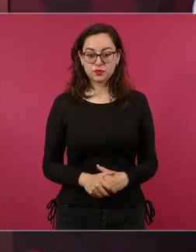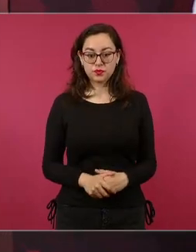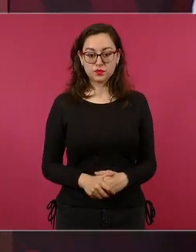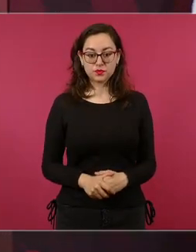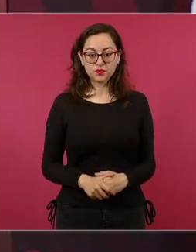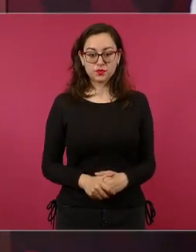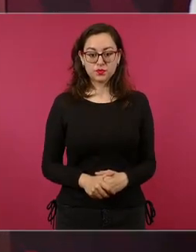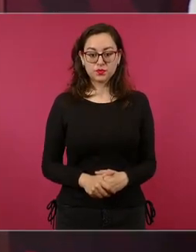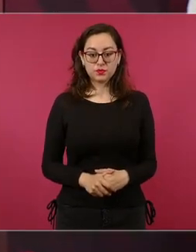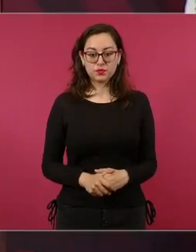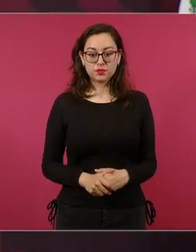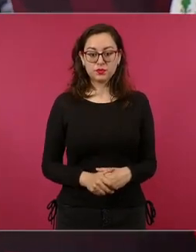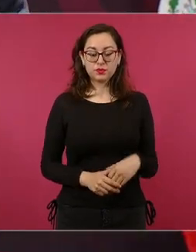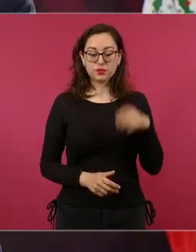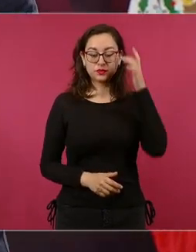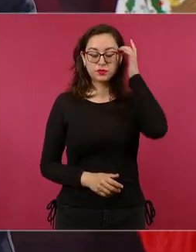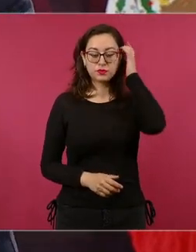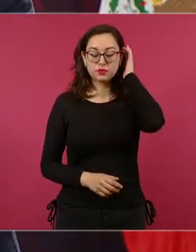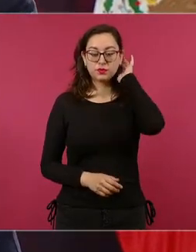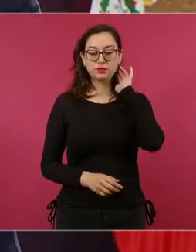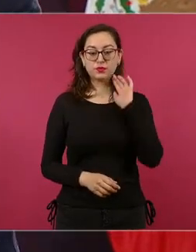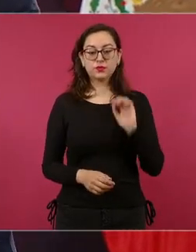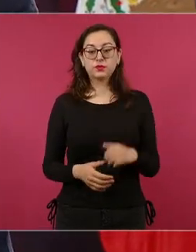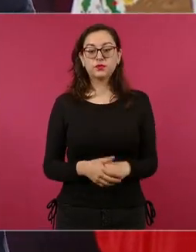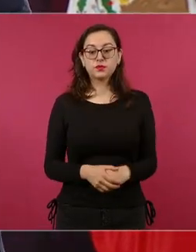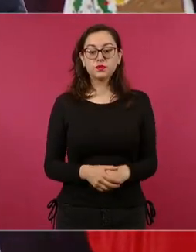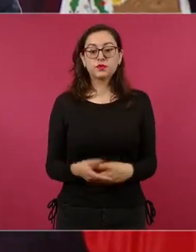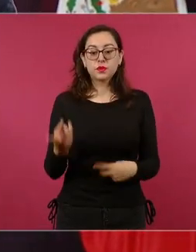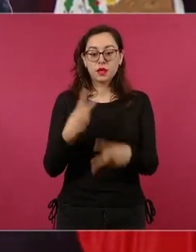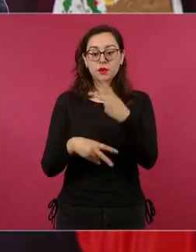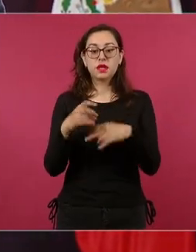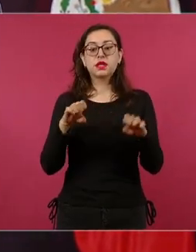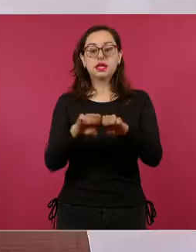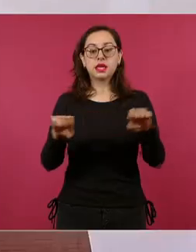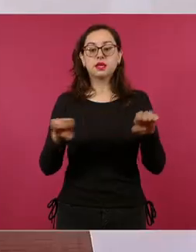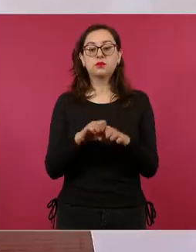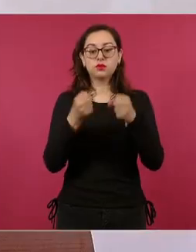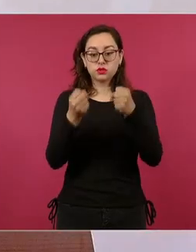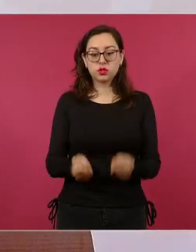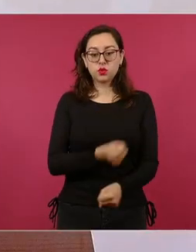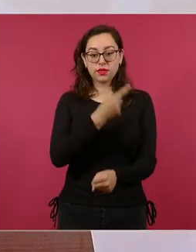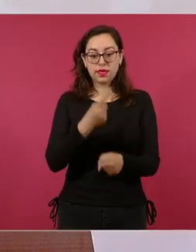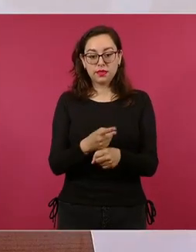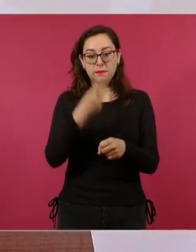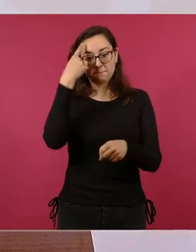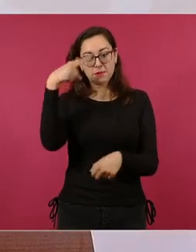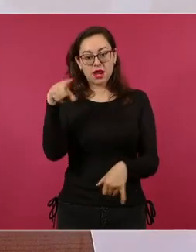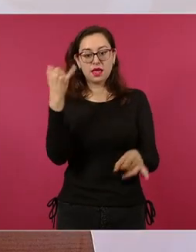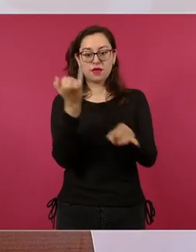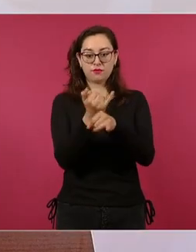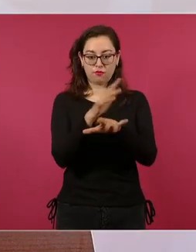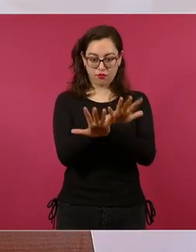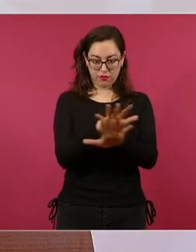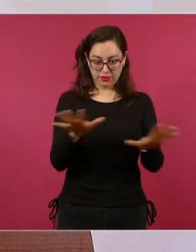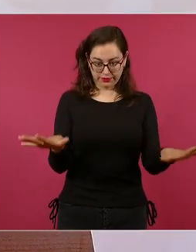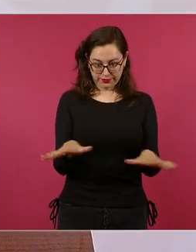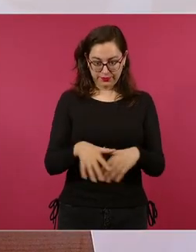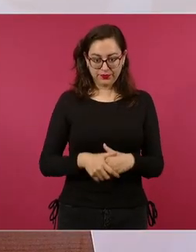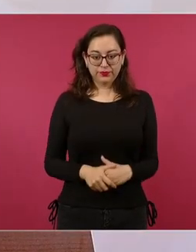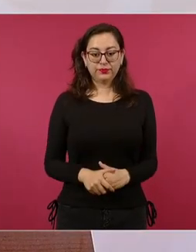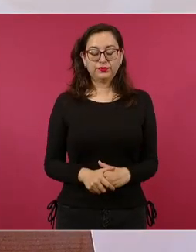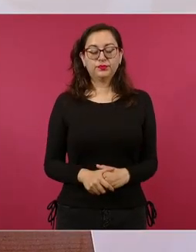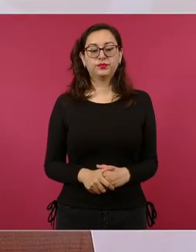de Seguridad va a informar, empezamos con